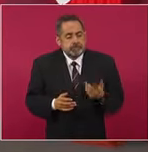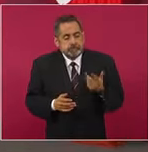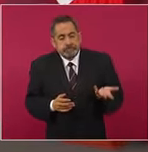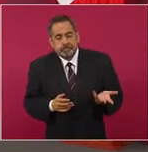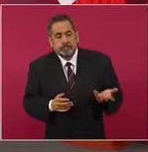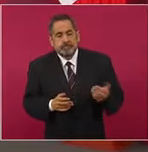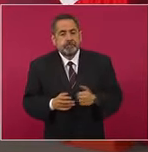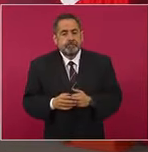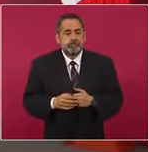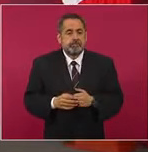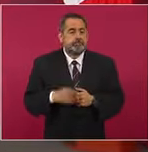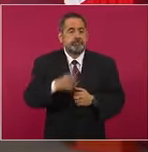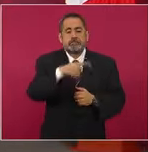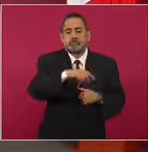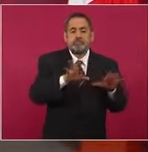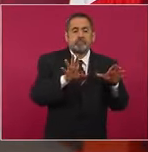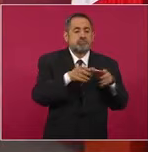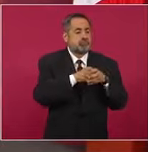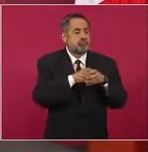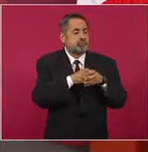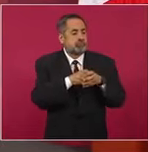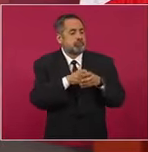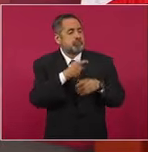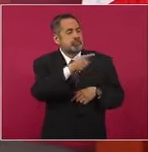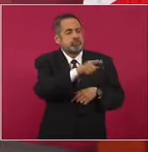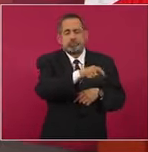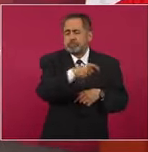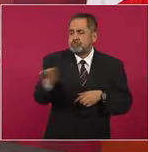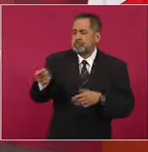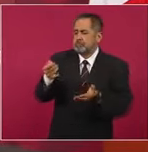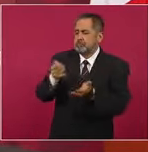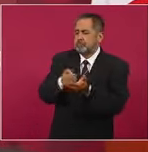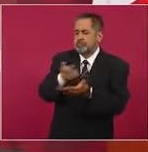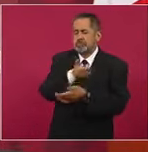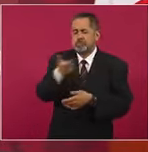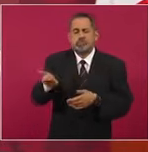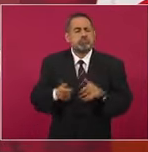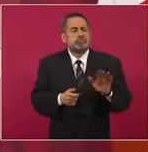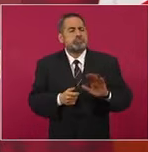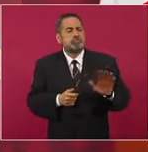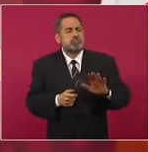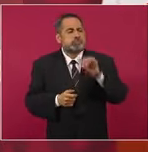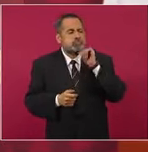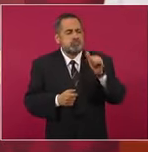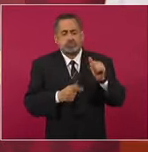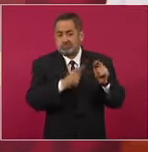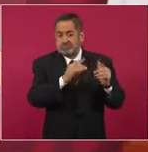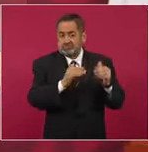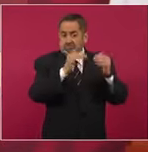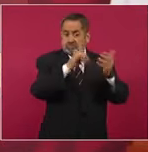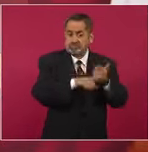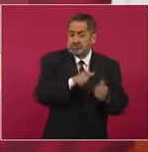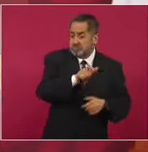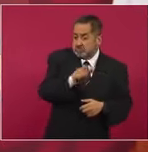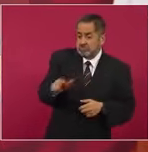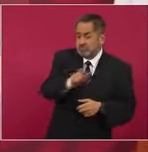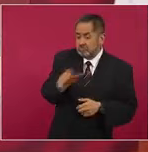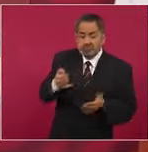y mantener privilegios fiscales para los de arriba. No pagaban impuestos